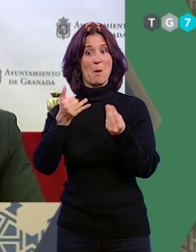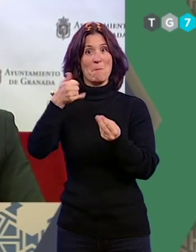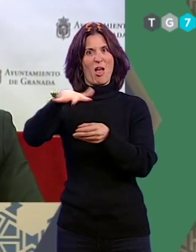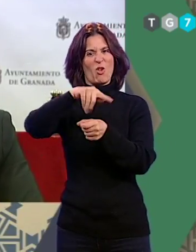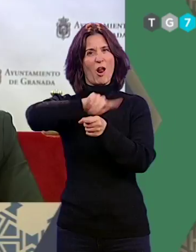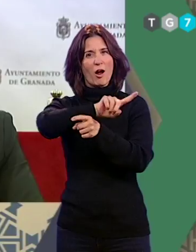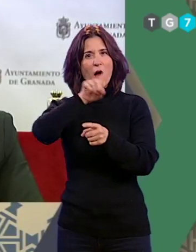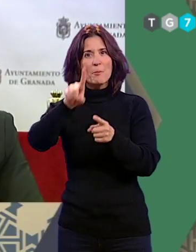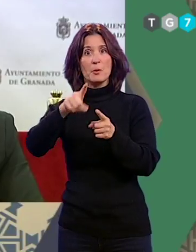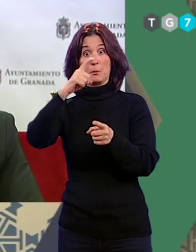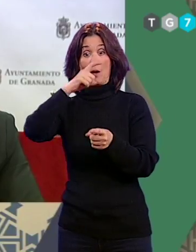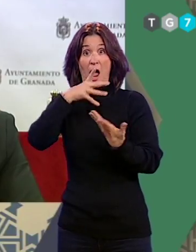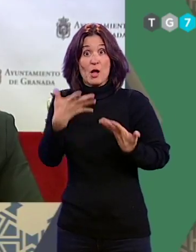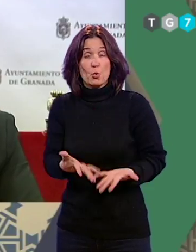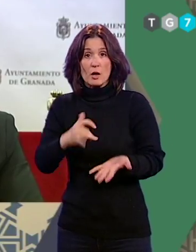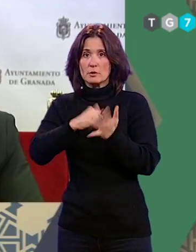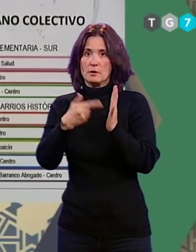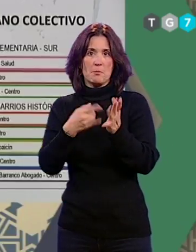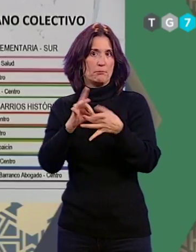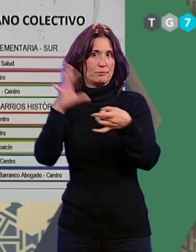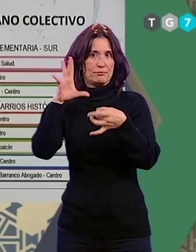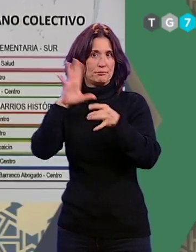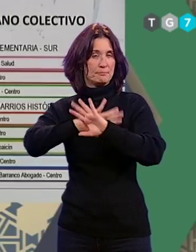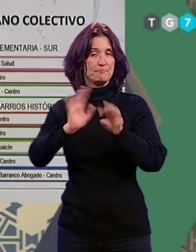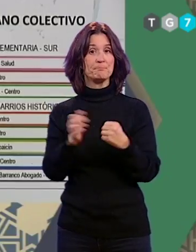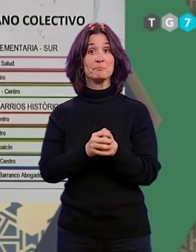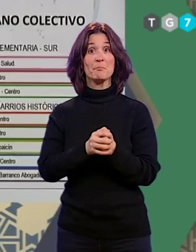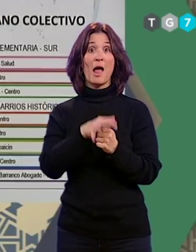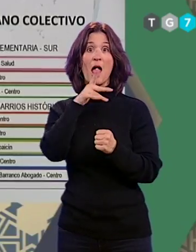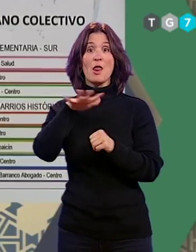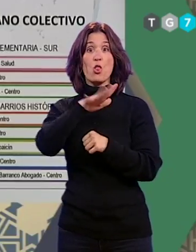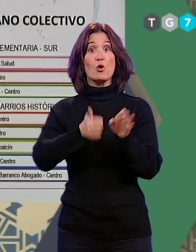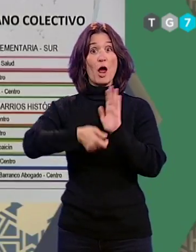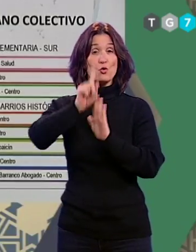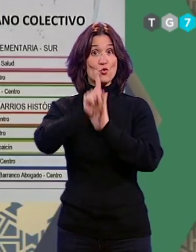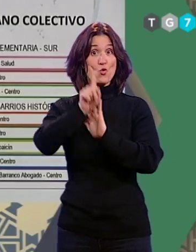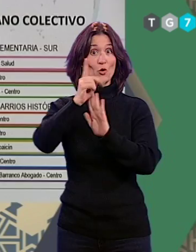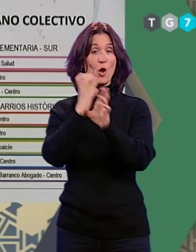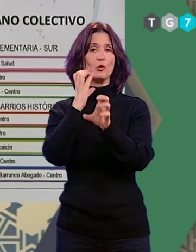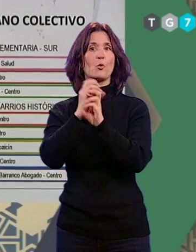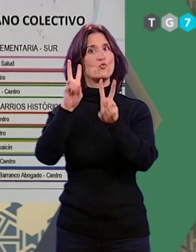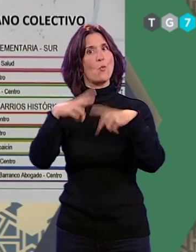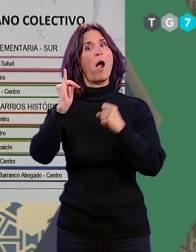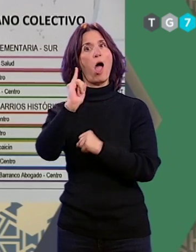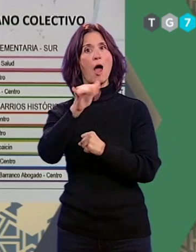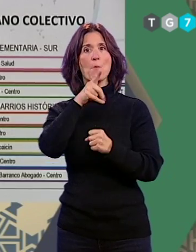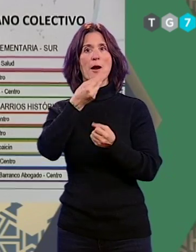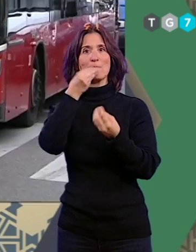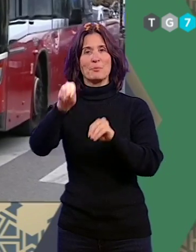todo de esta zona del Camino de Ronda, que con el anterior sistema se quedaba muy desconectado. La red complementaria norte trae novedades, como la sustitución